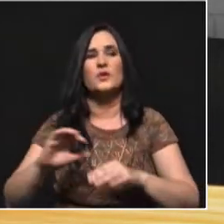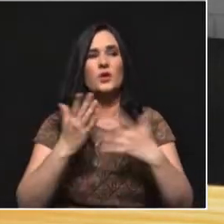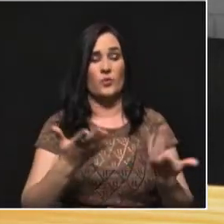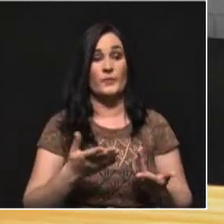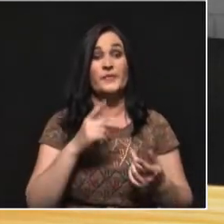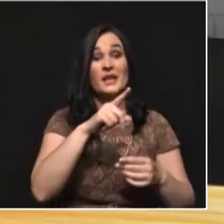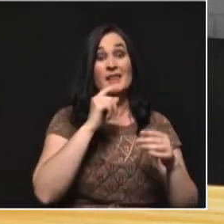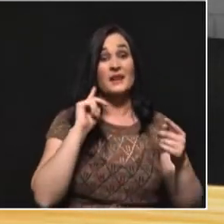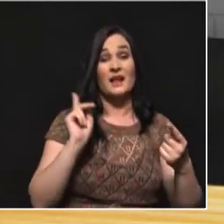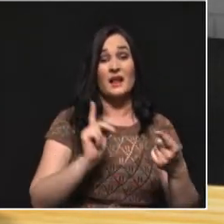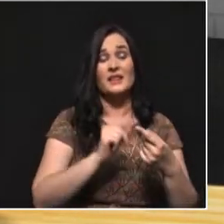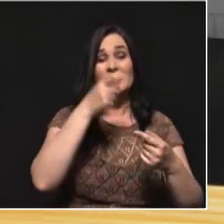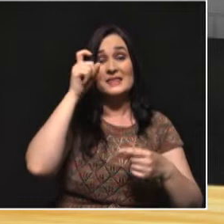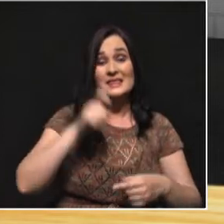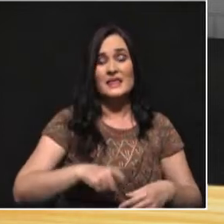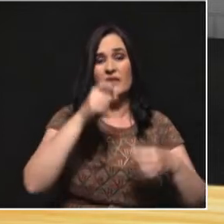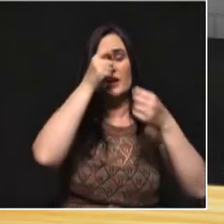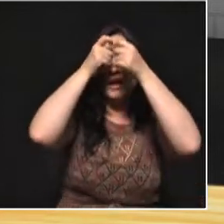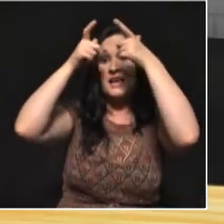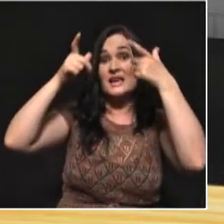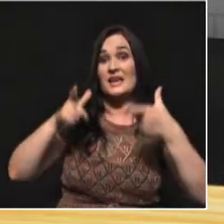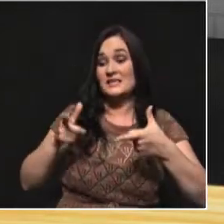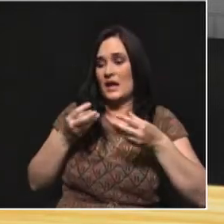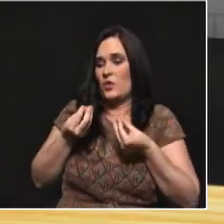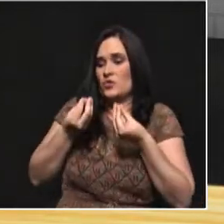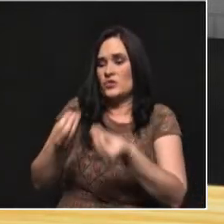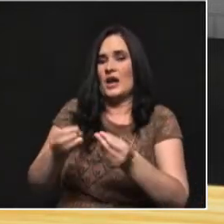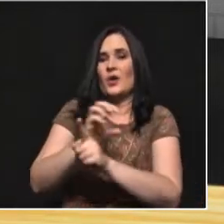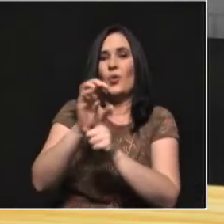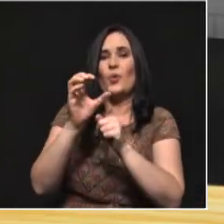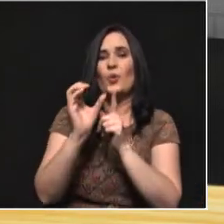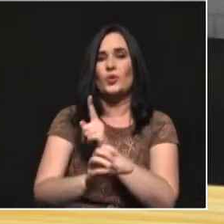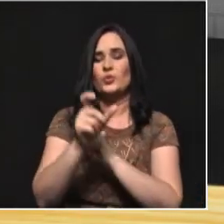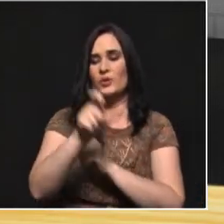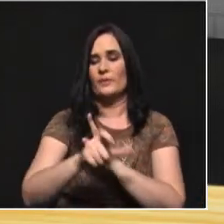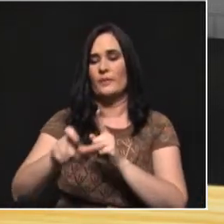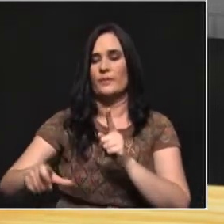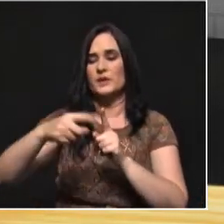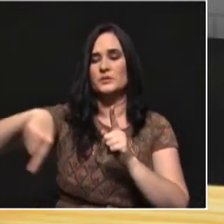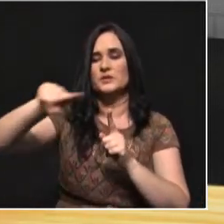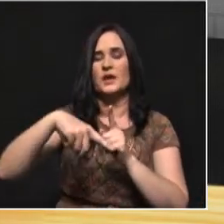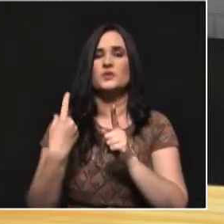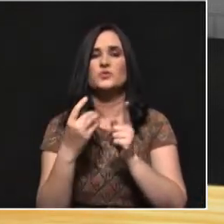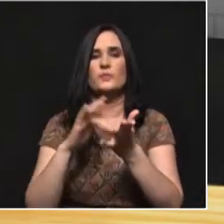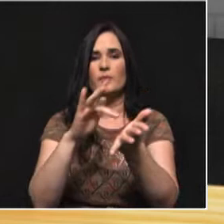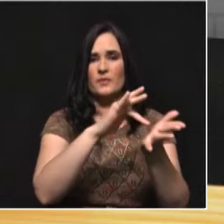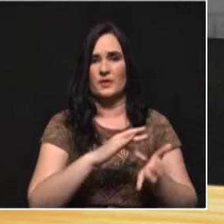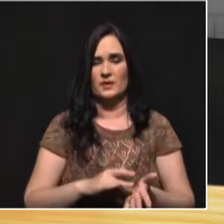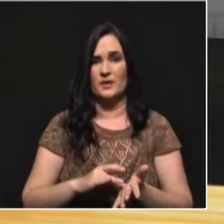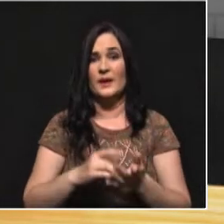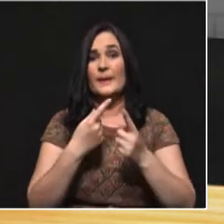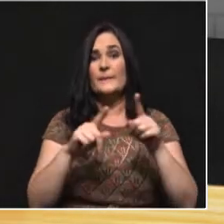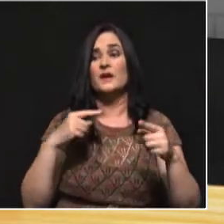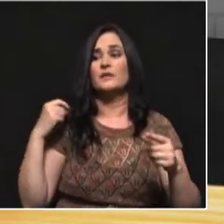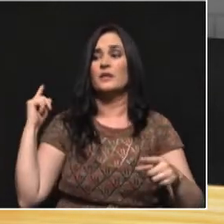ser el referente y por tanto debe ser el que culturiza políticamente al ciudadano. Pero esa dinámica lleva